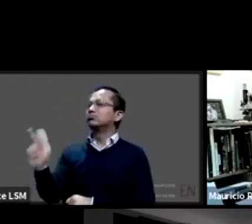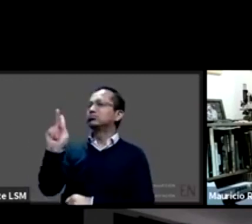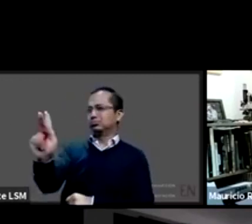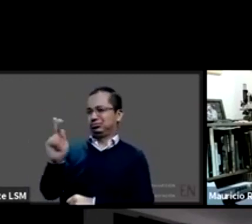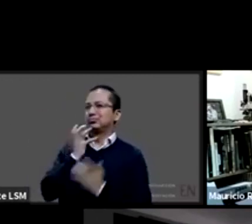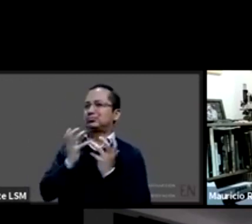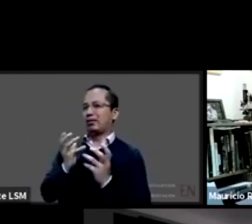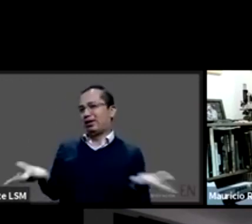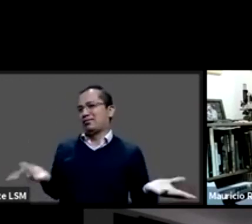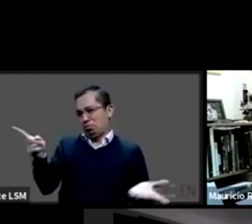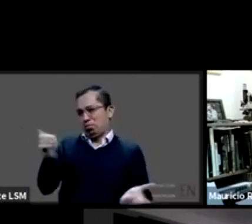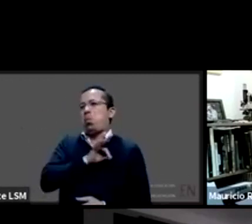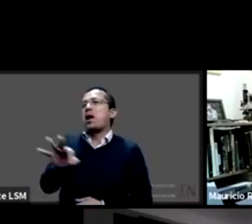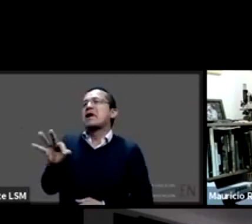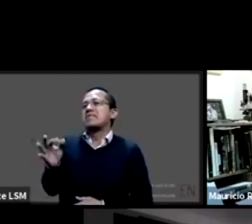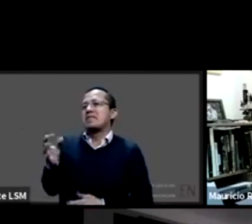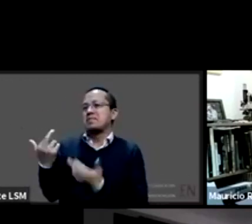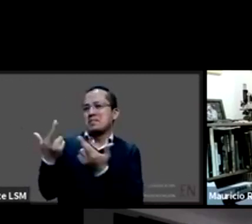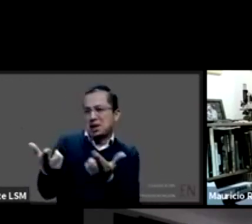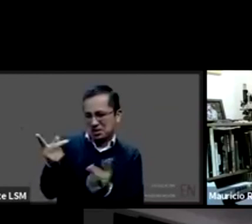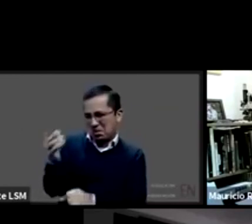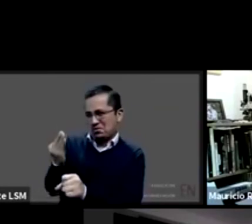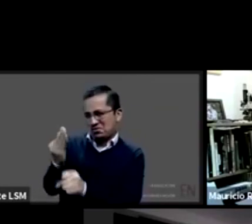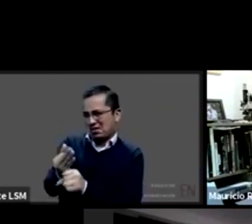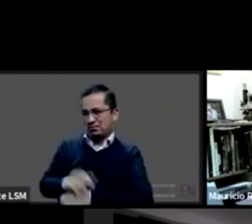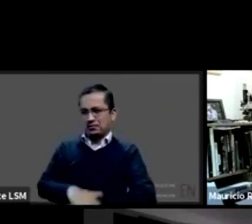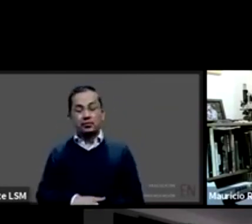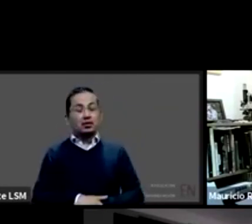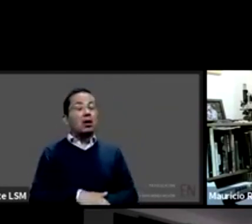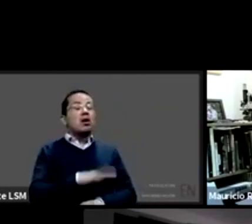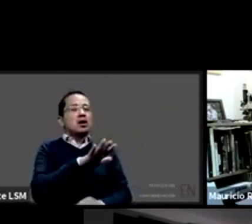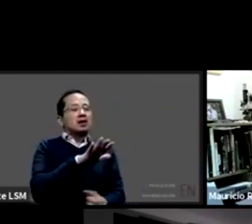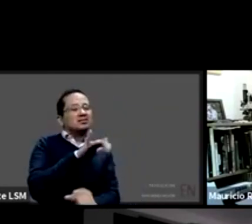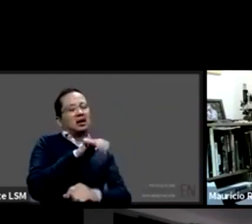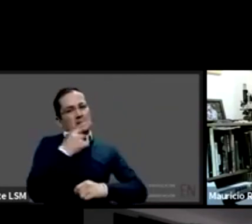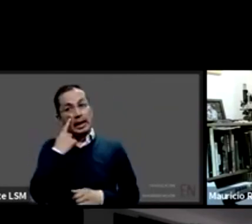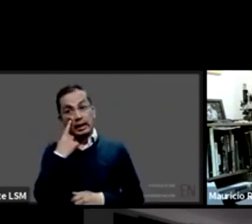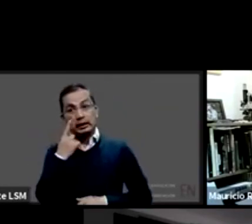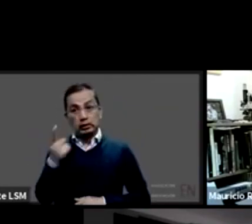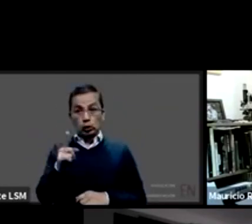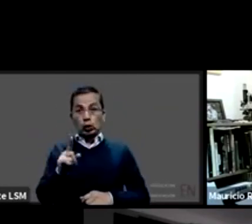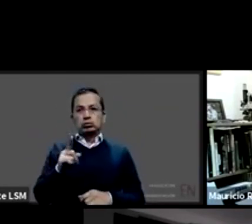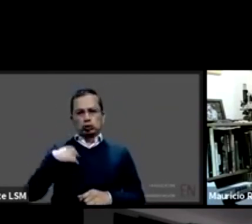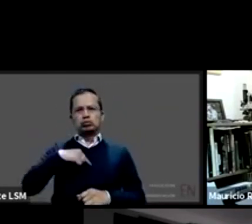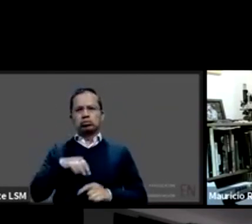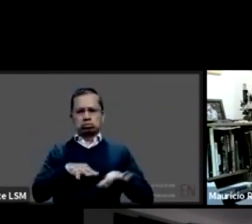las las recomendaciones vamos a trabajar para que sean normas para que sean protocolos